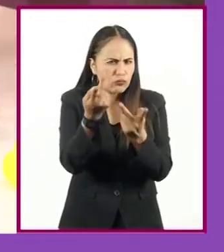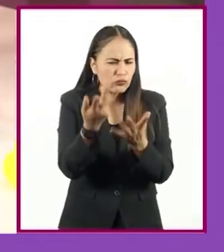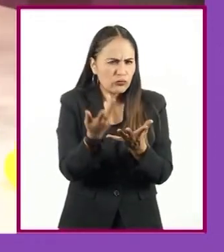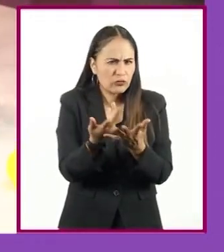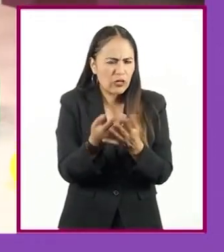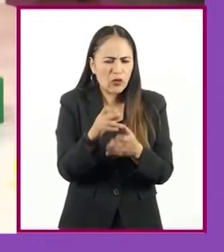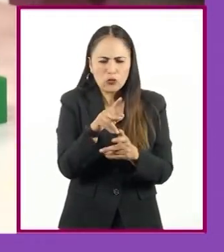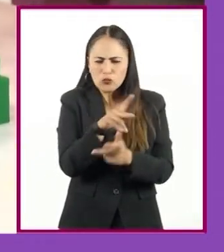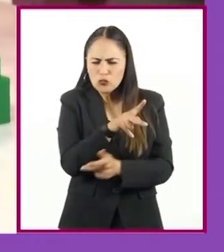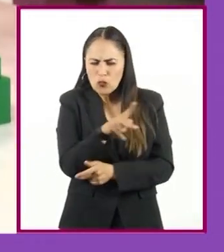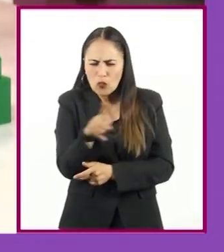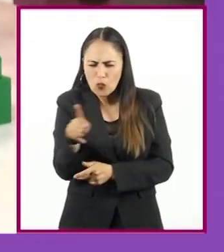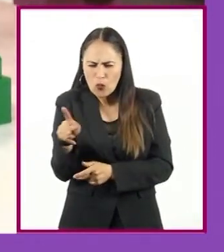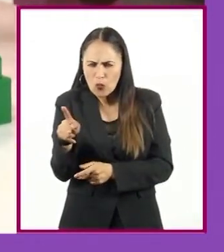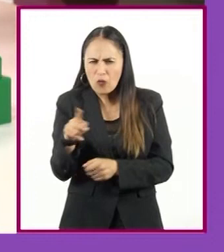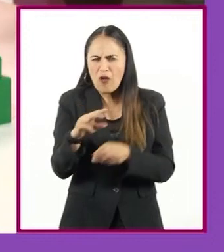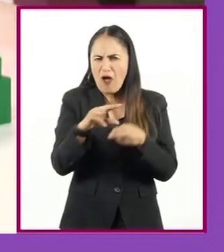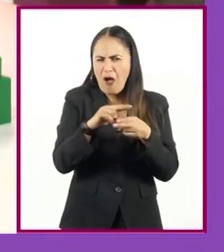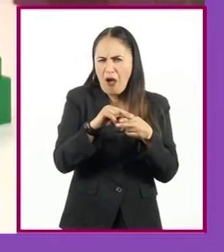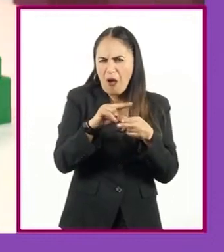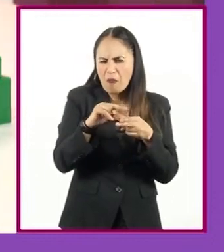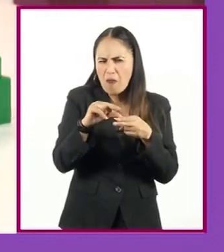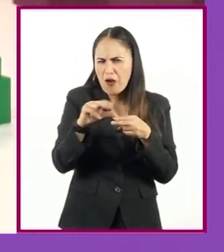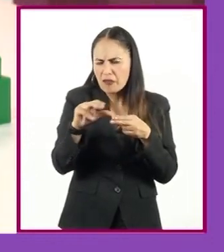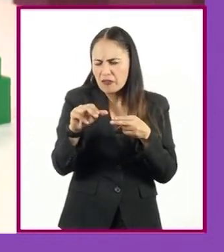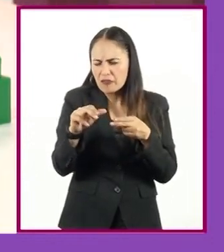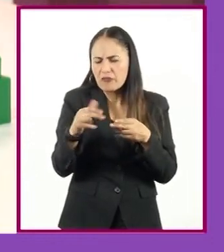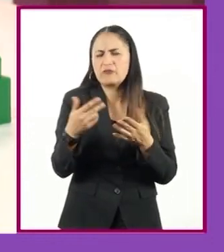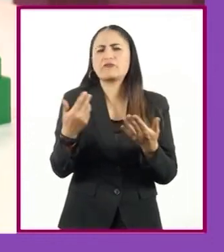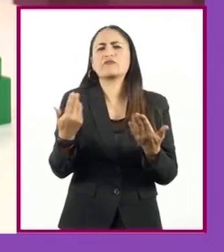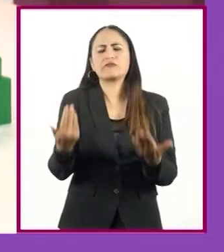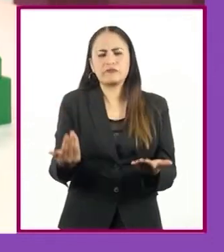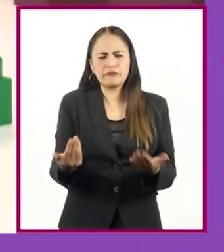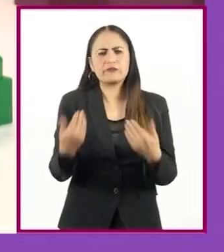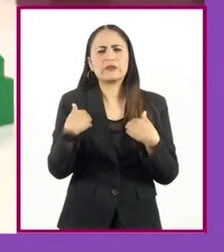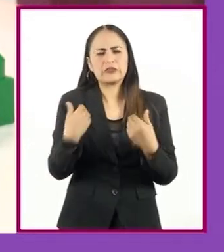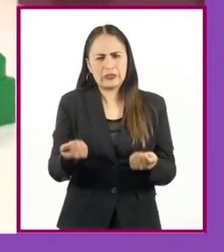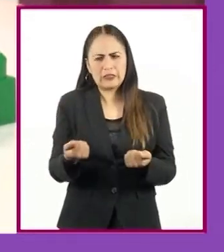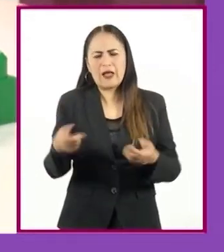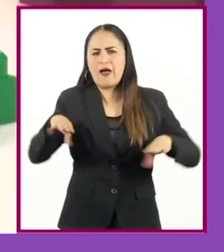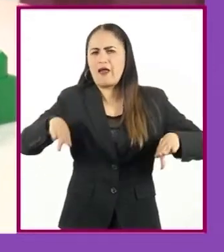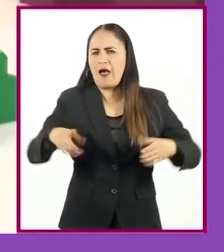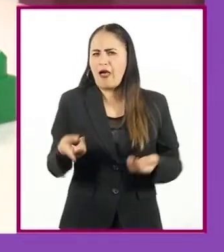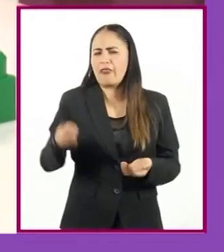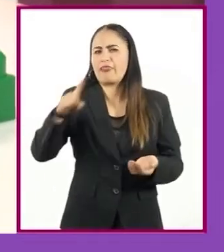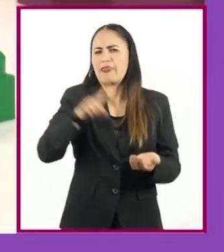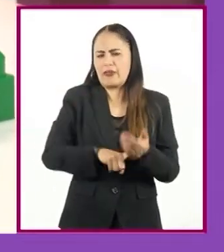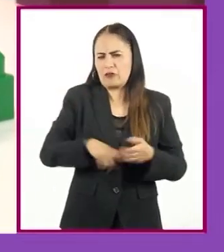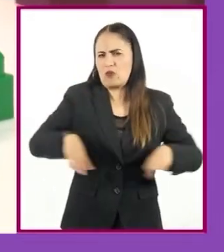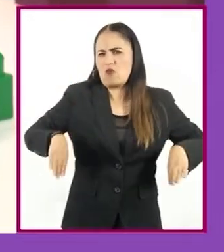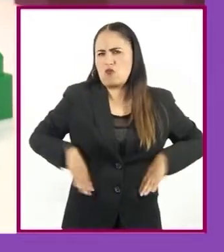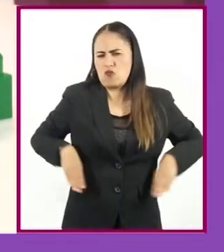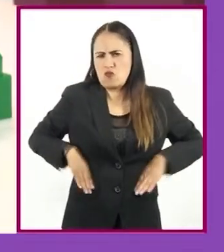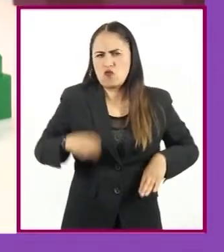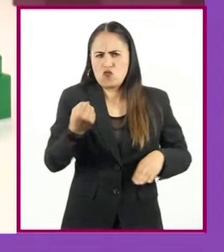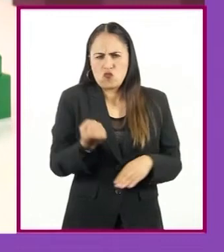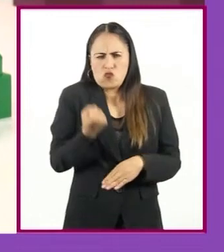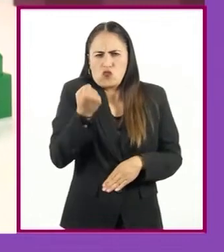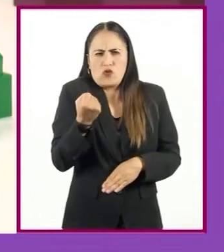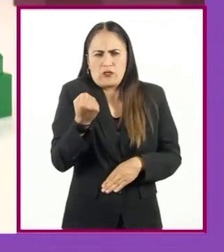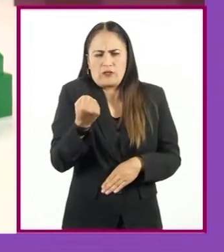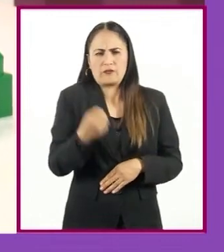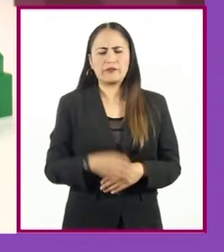todos amarillos, con lo que se dio cuenta de que existían caracteres que dominaban sobre otros.